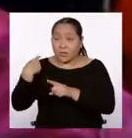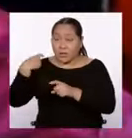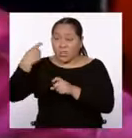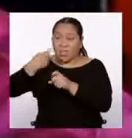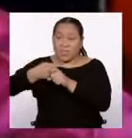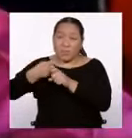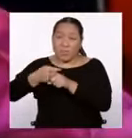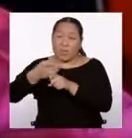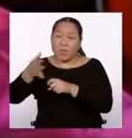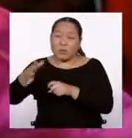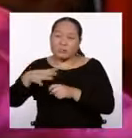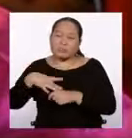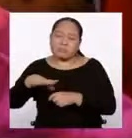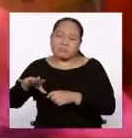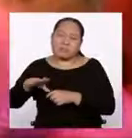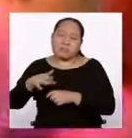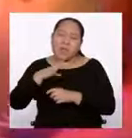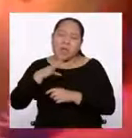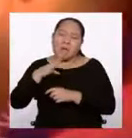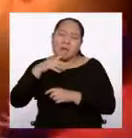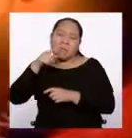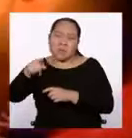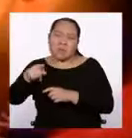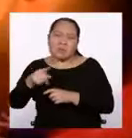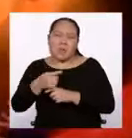corazón.